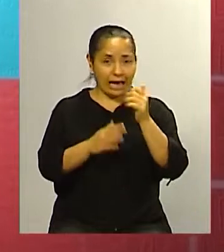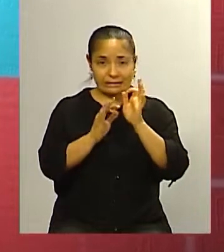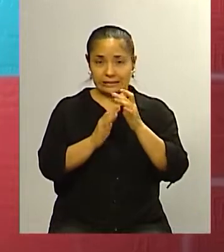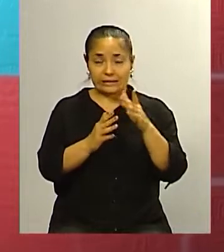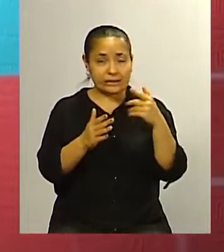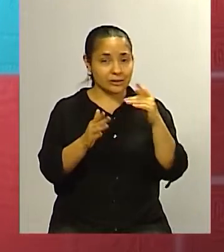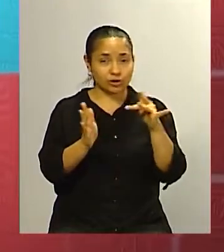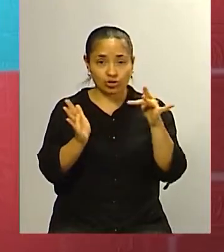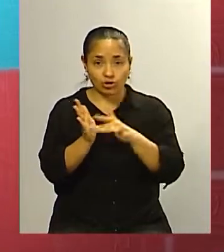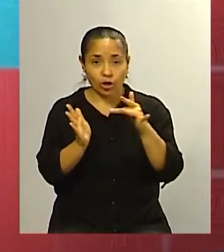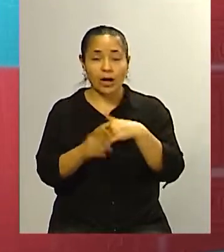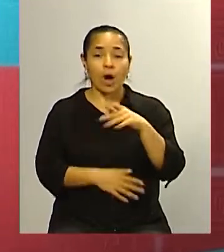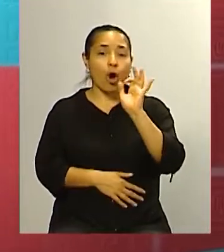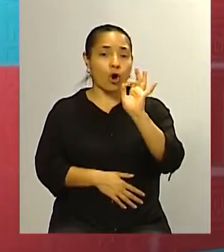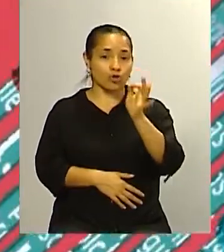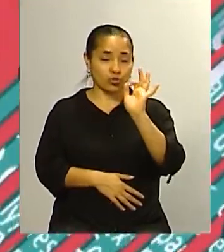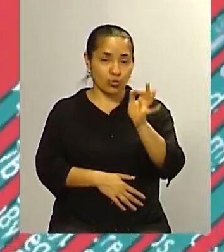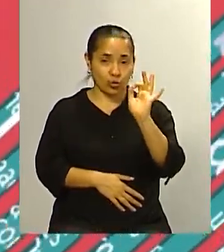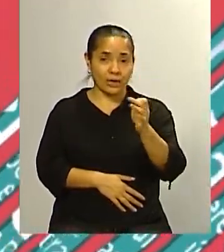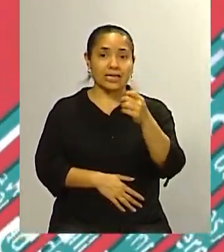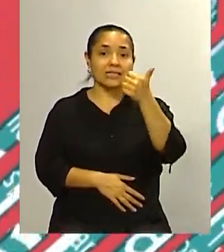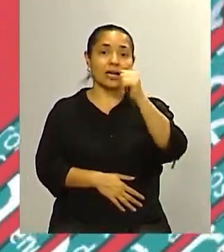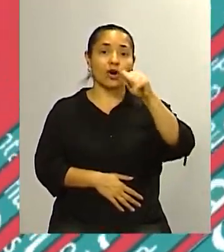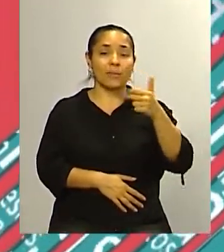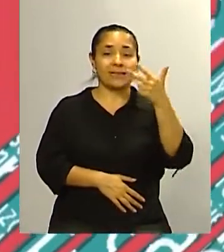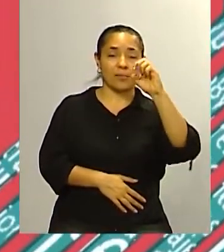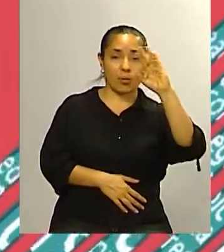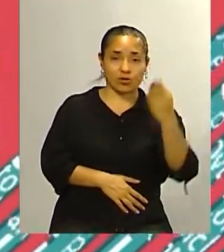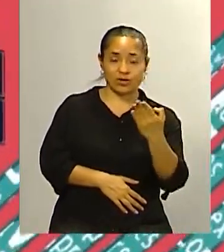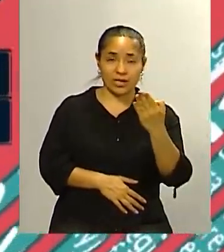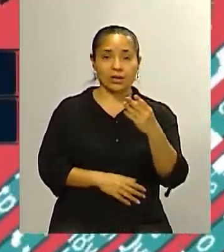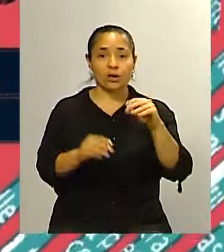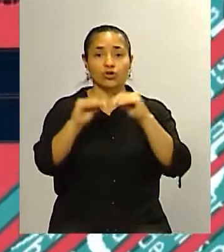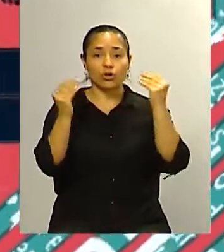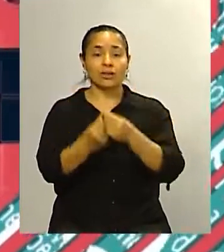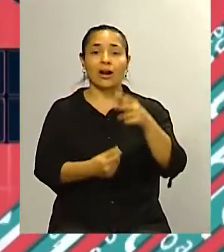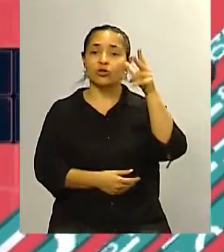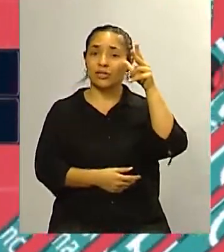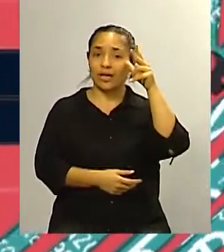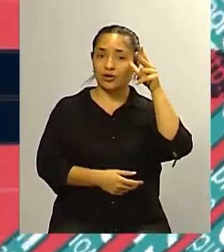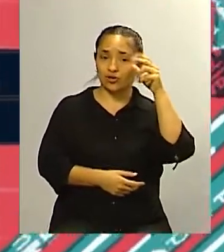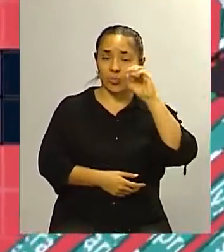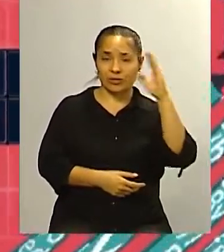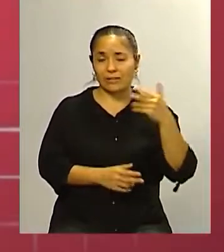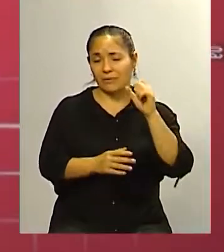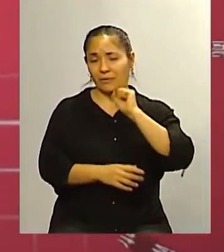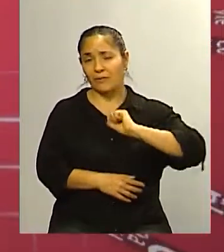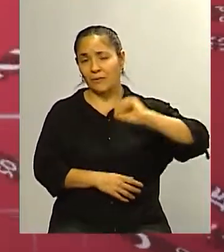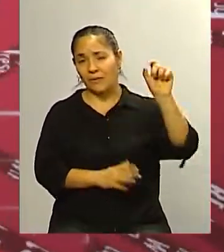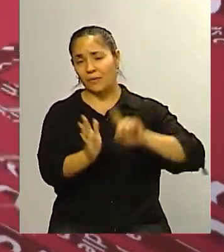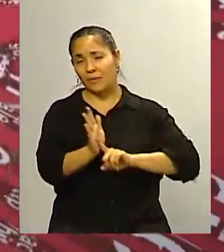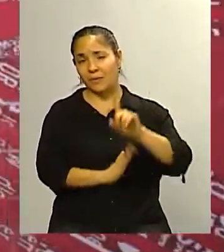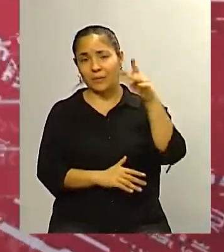en octubre tuvimos del 6.3% un acumulado del 88% que es muy muy grande a ver